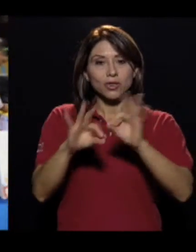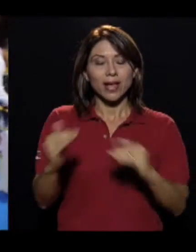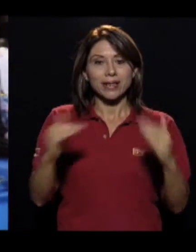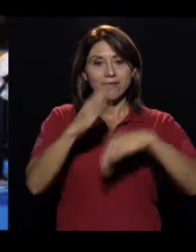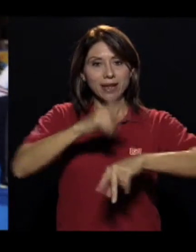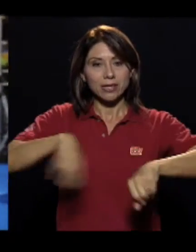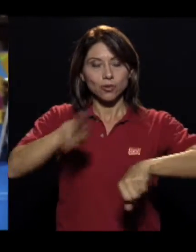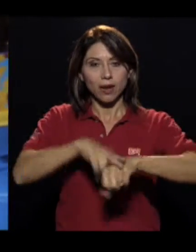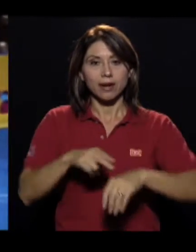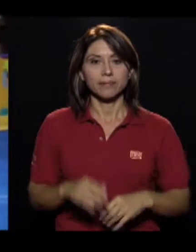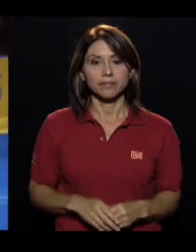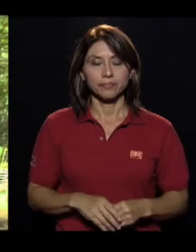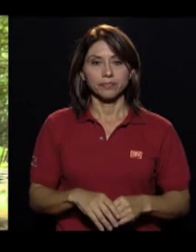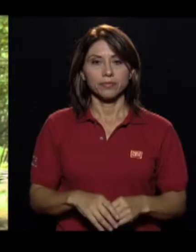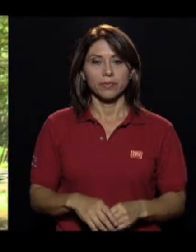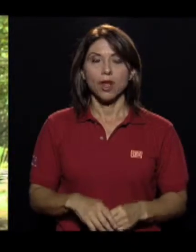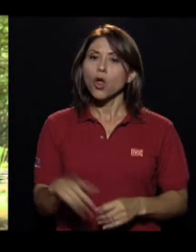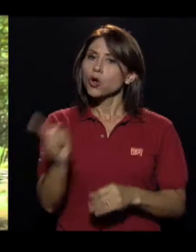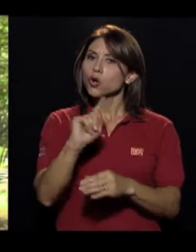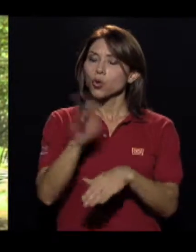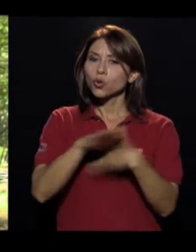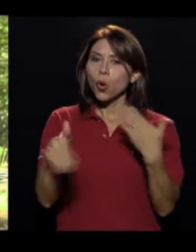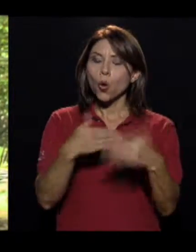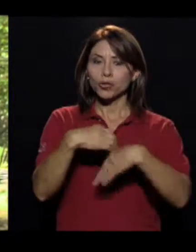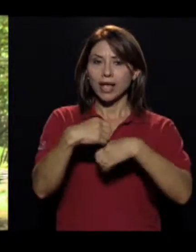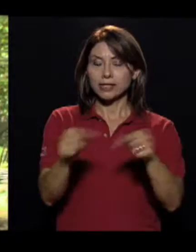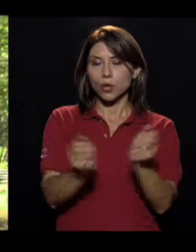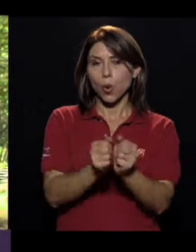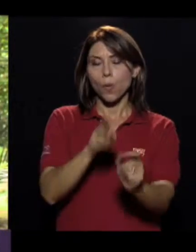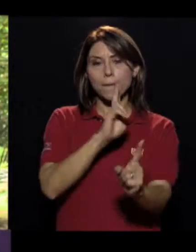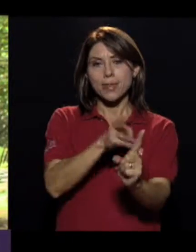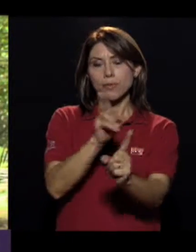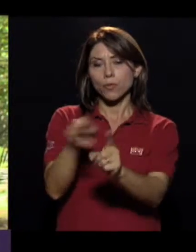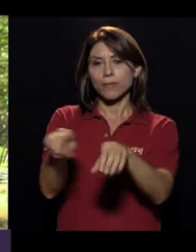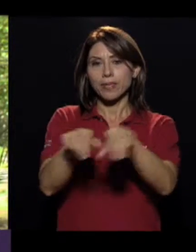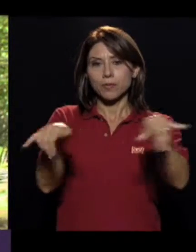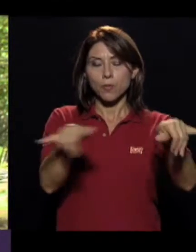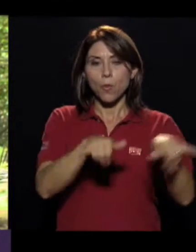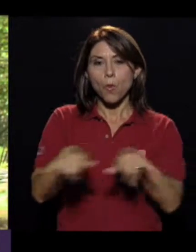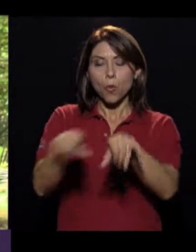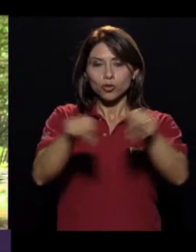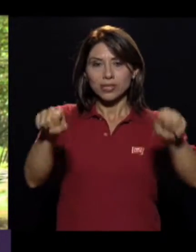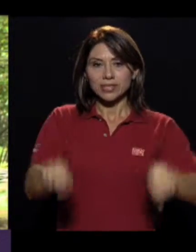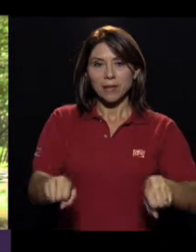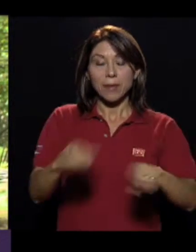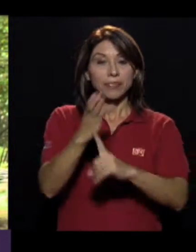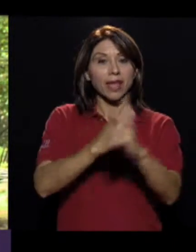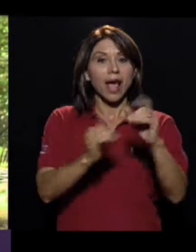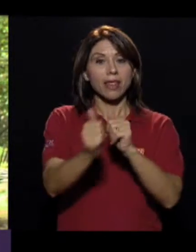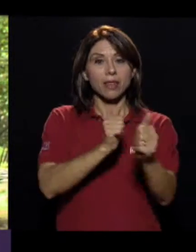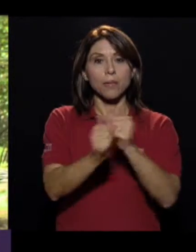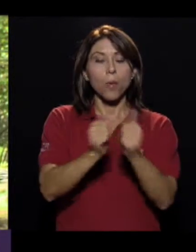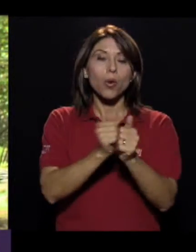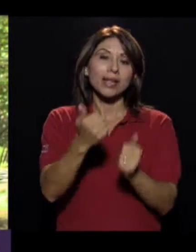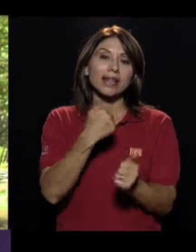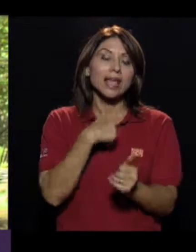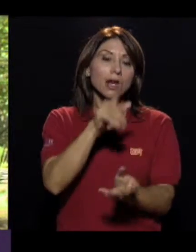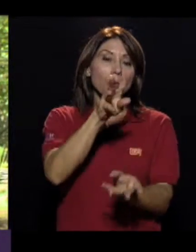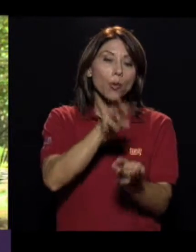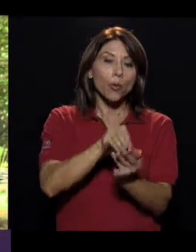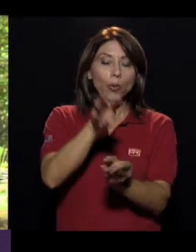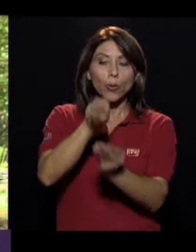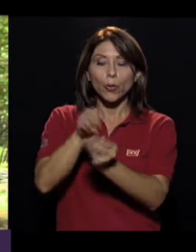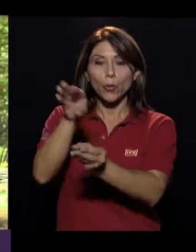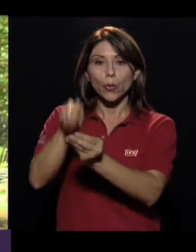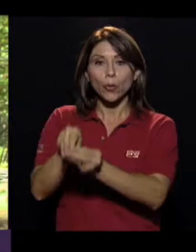realizadas a nivel nacional. No todos son con un mismo sistema, sino que cada deporte tiene su puntaje y al